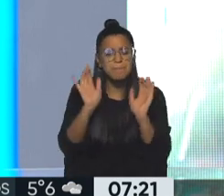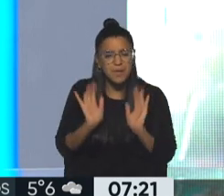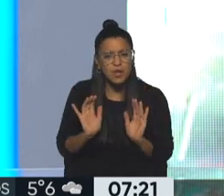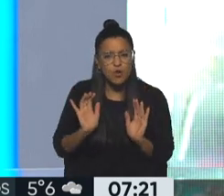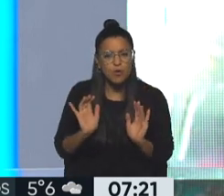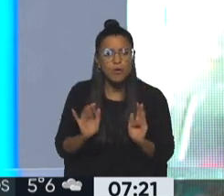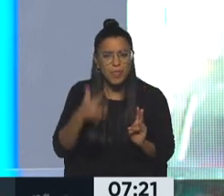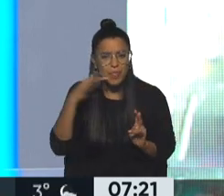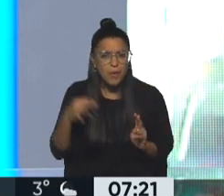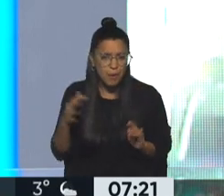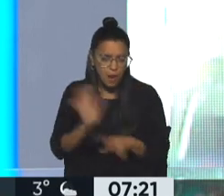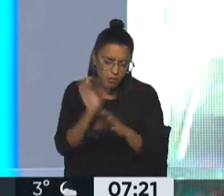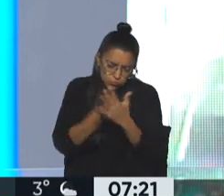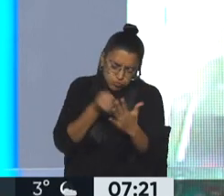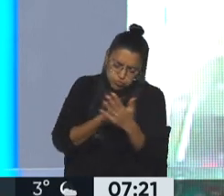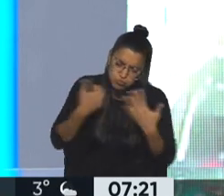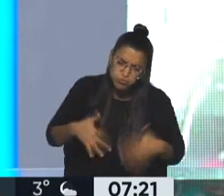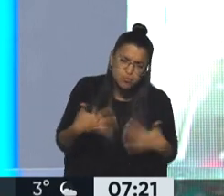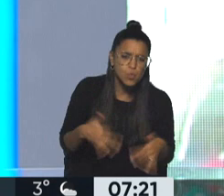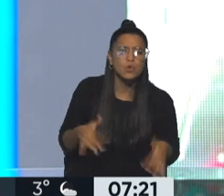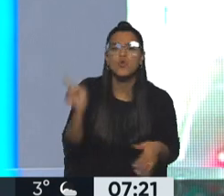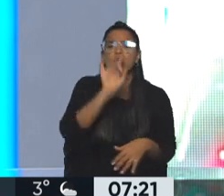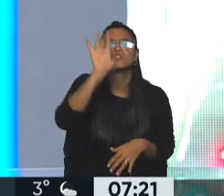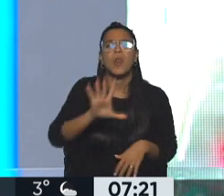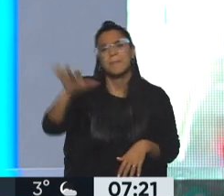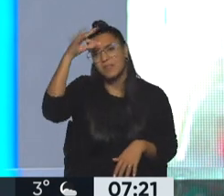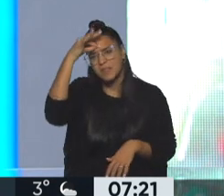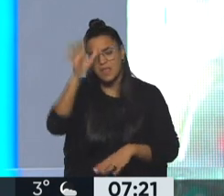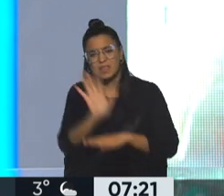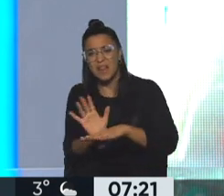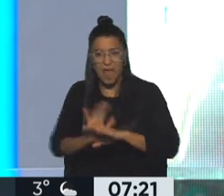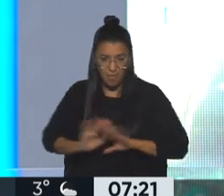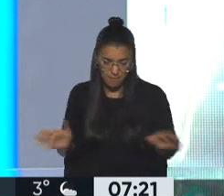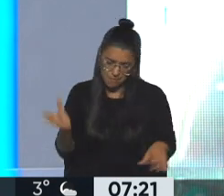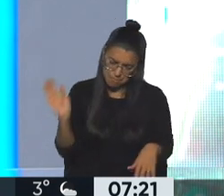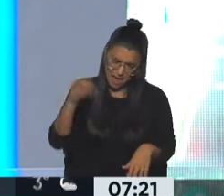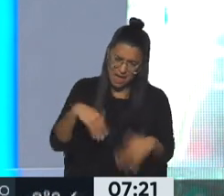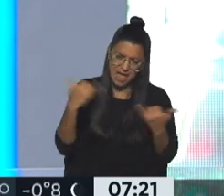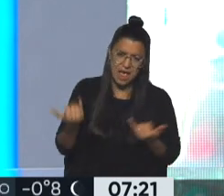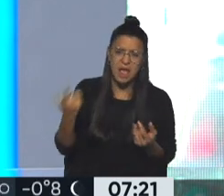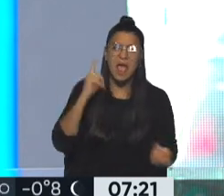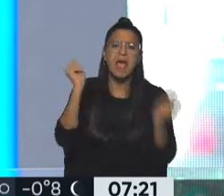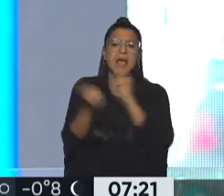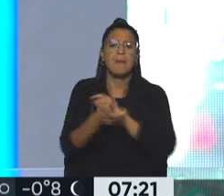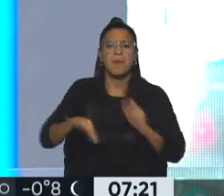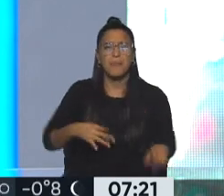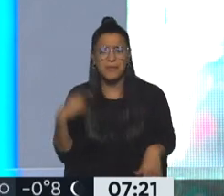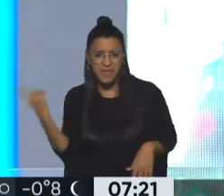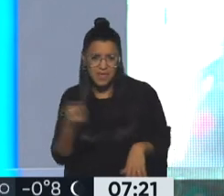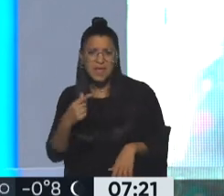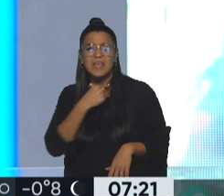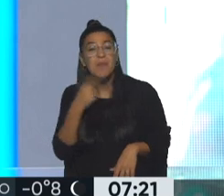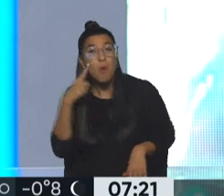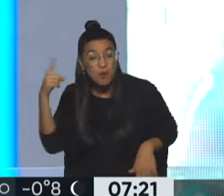realmente la vida en esto, porque entendemos que no es solo una obra de teatro, es mucho más que una obra de teatro, está cambiando nuestras vidas y queremos